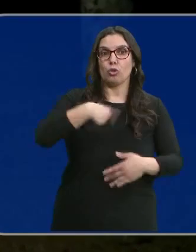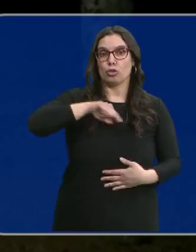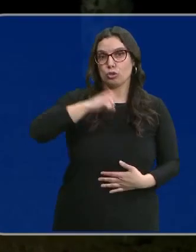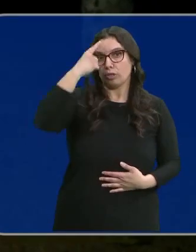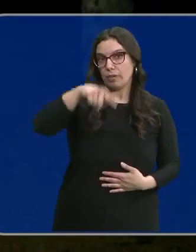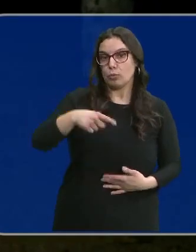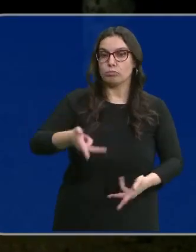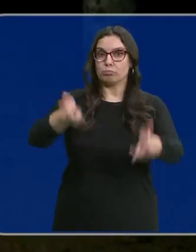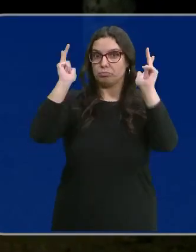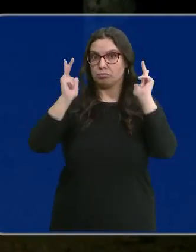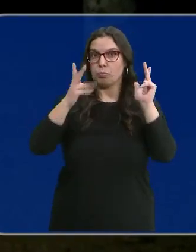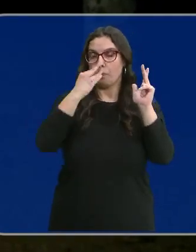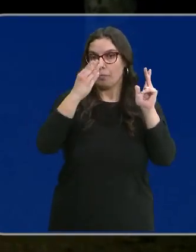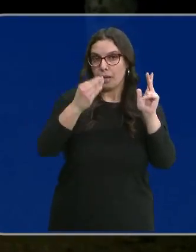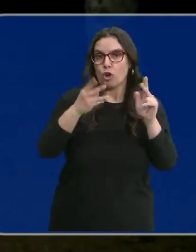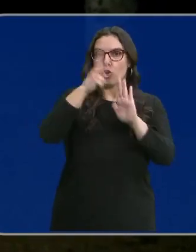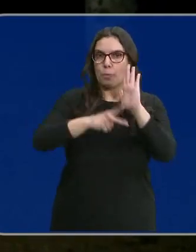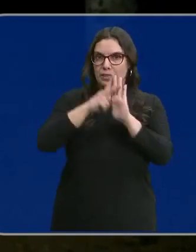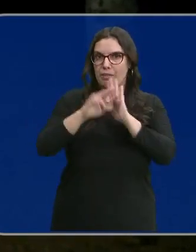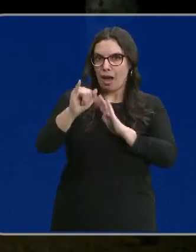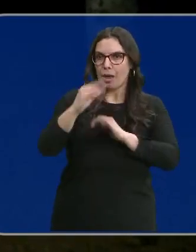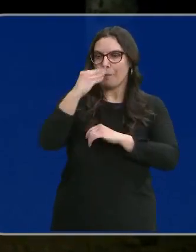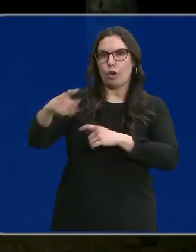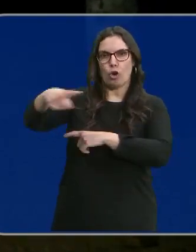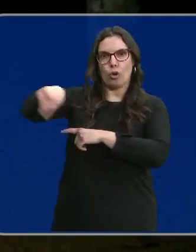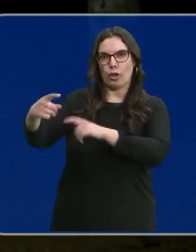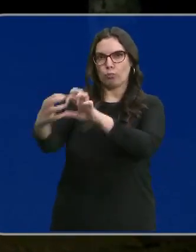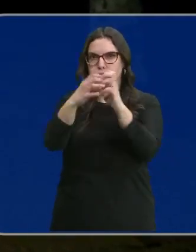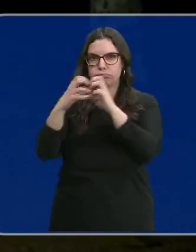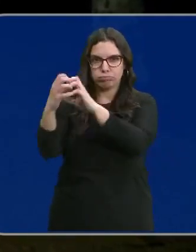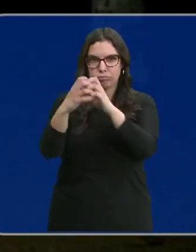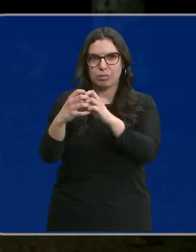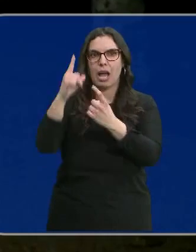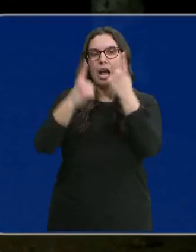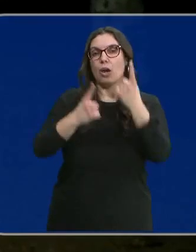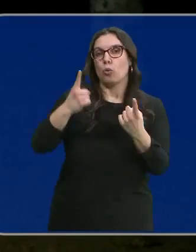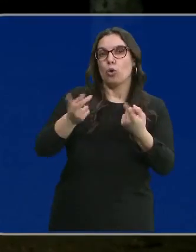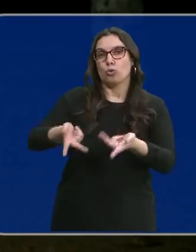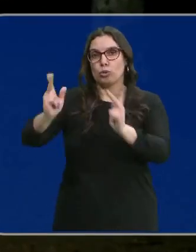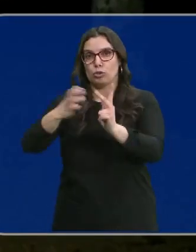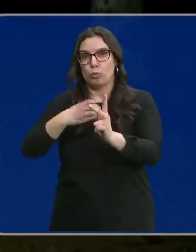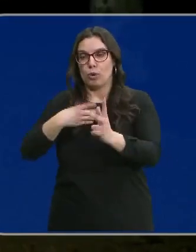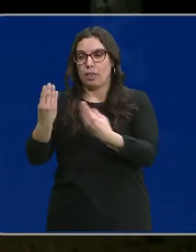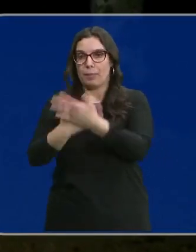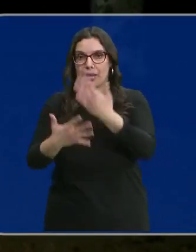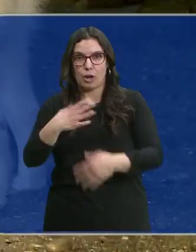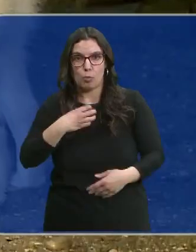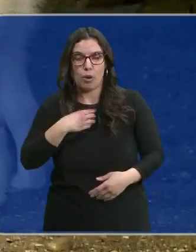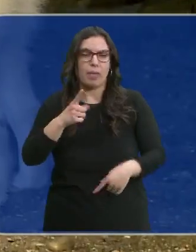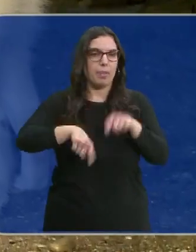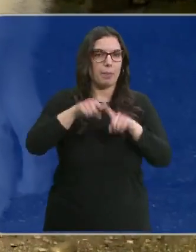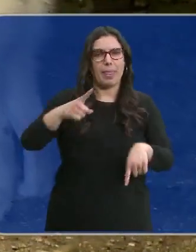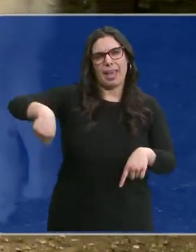sabemos que podemos tener a los perros sueltos. Aquí también hay sus normas entre los perros. Hay perros que a lo mejor no los puedes tener sueltos con otros perros, pero